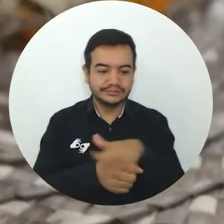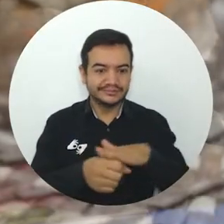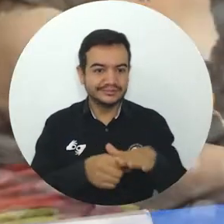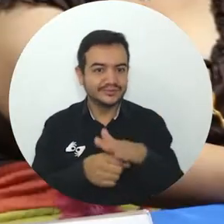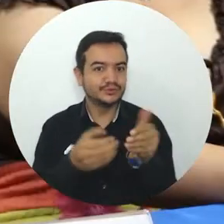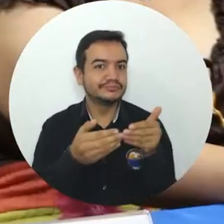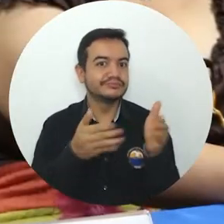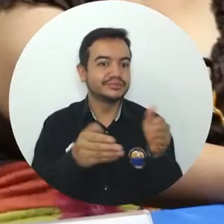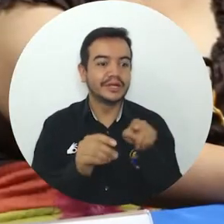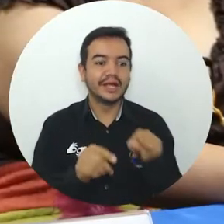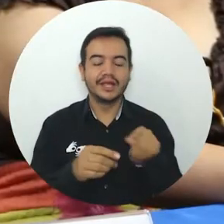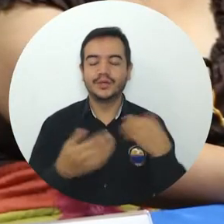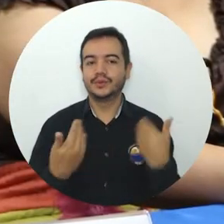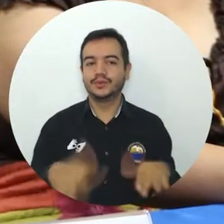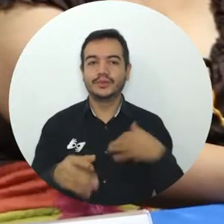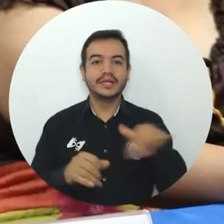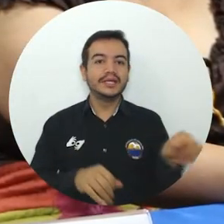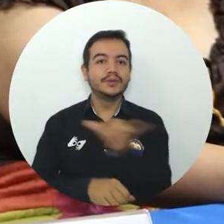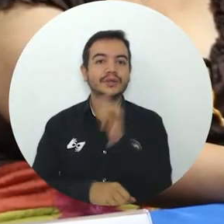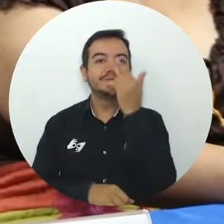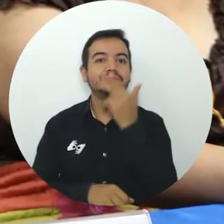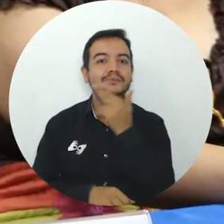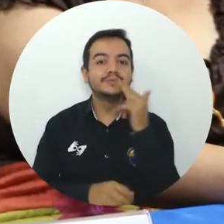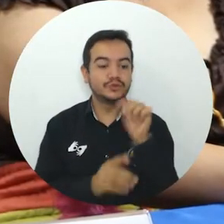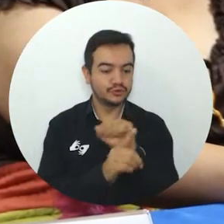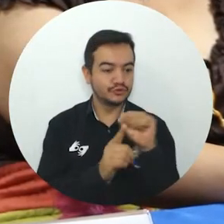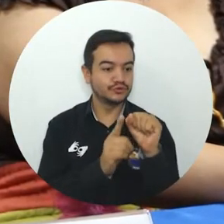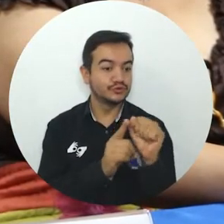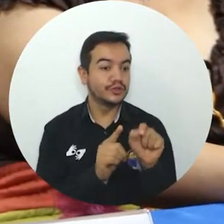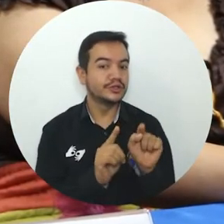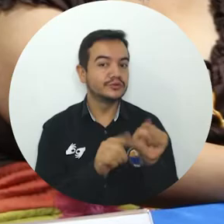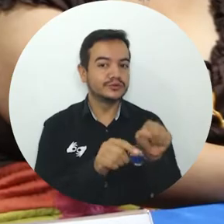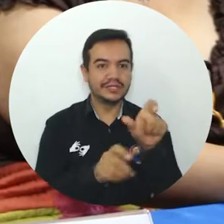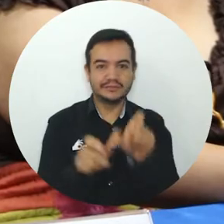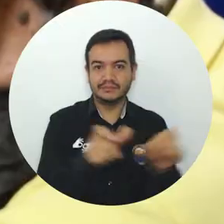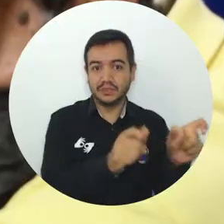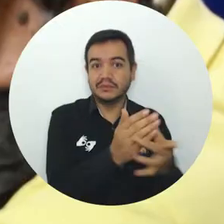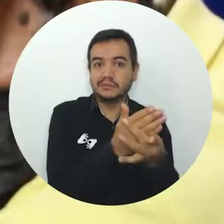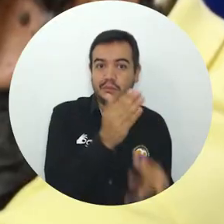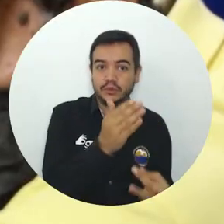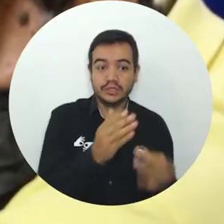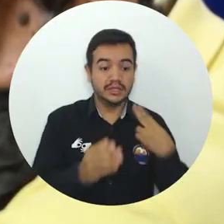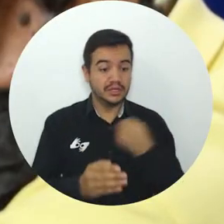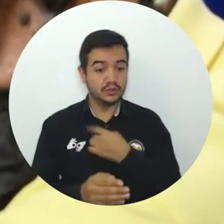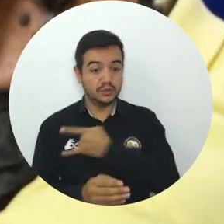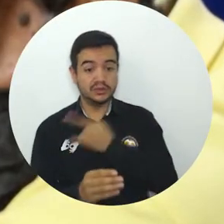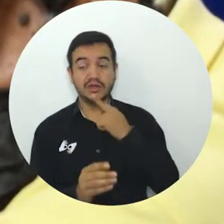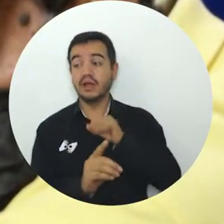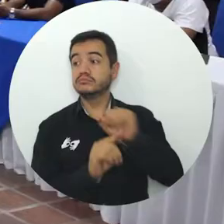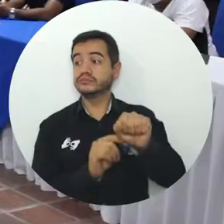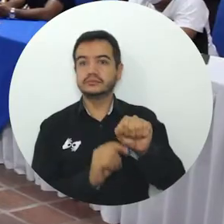Universidad